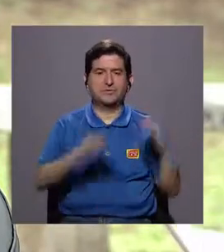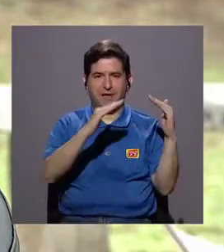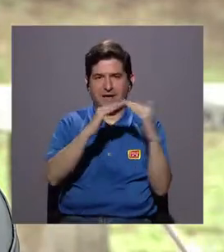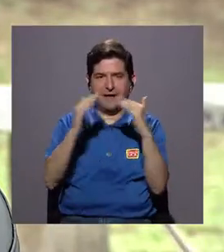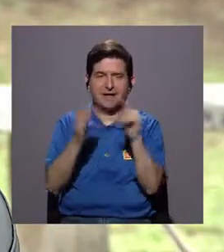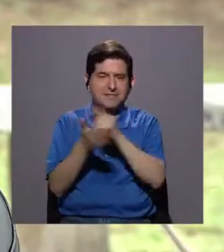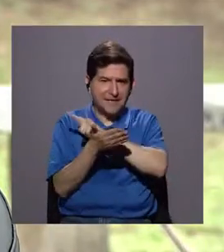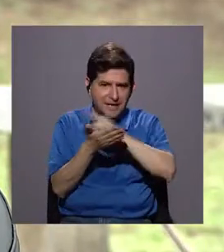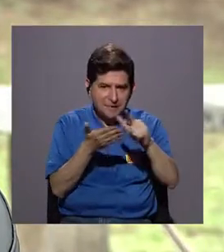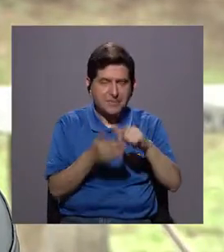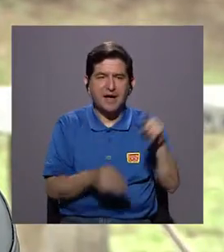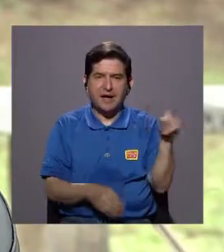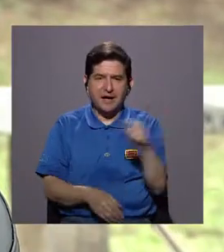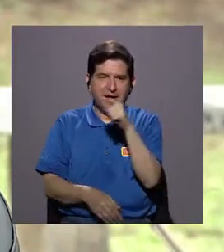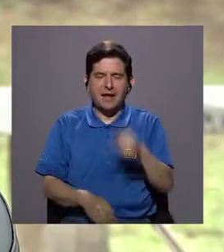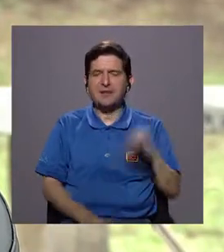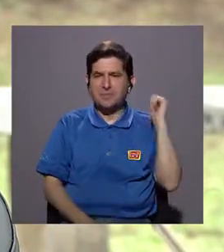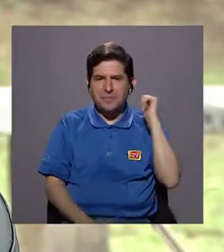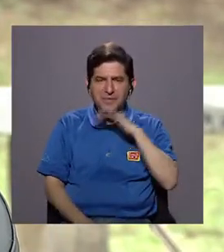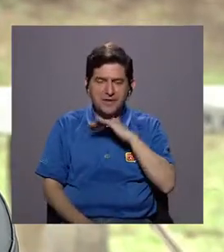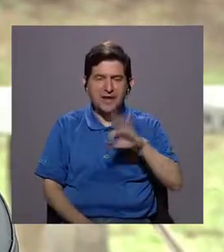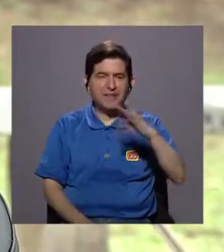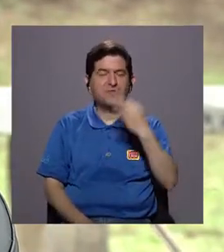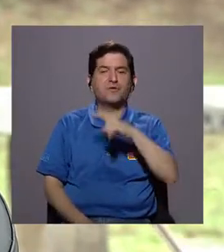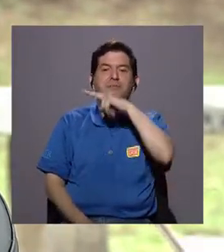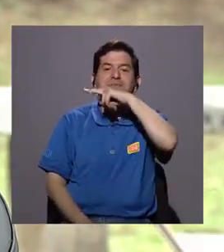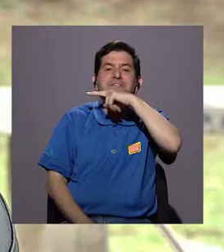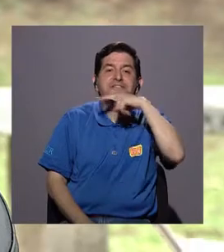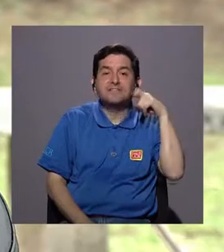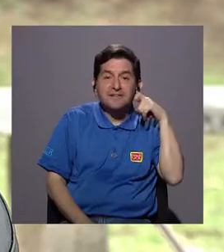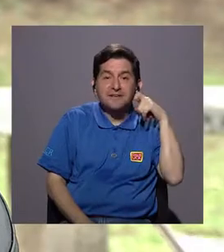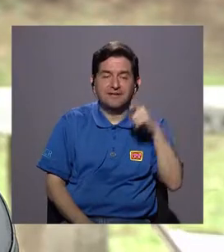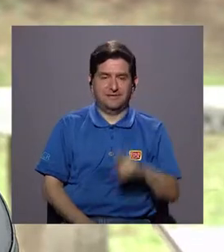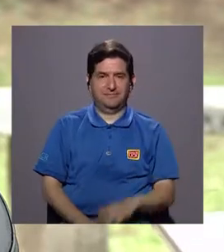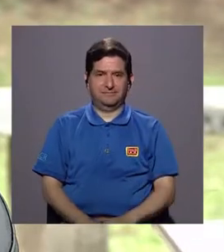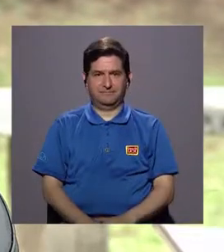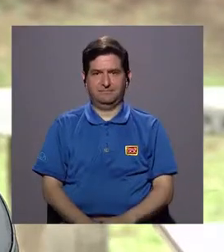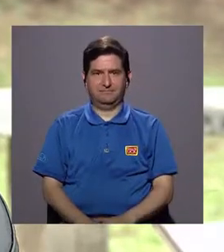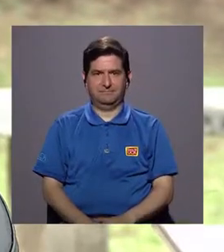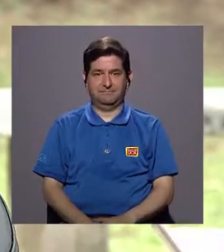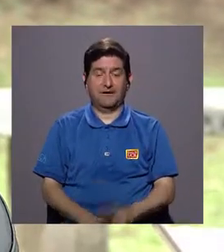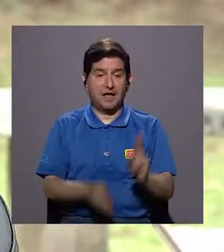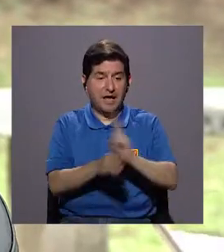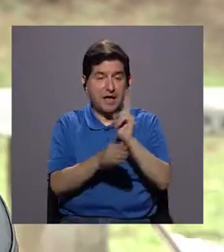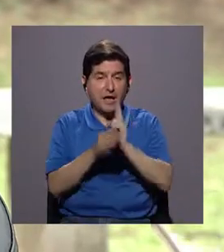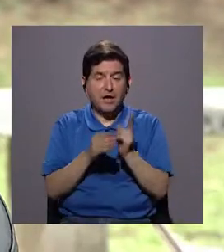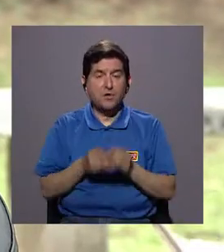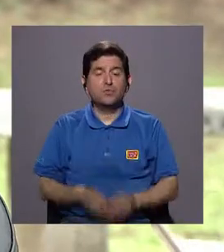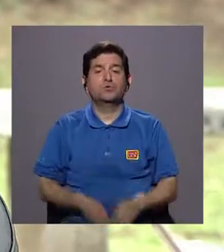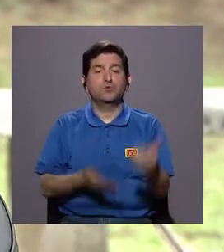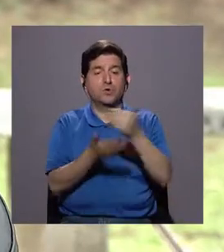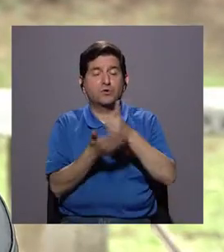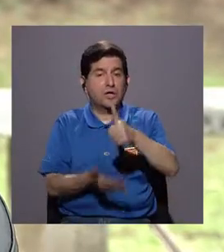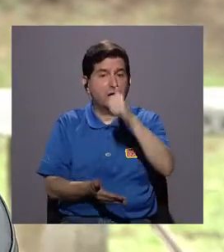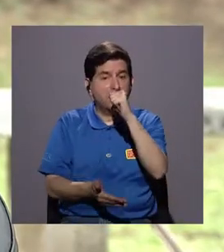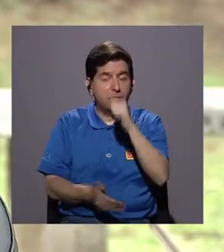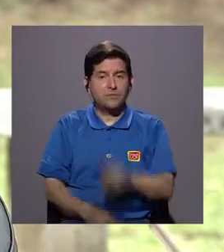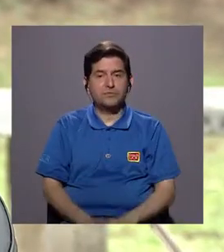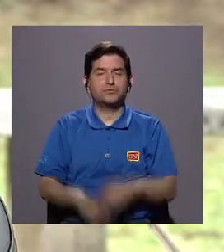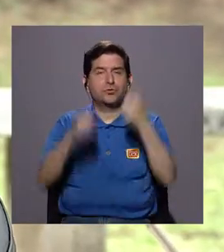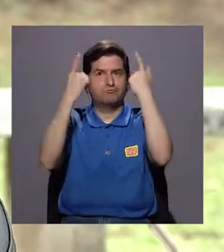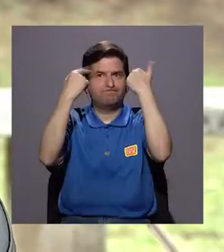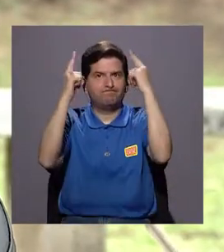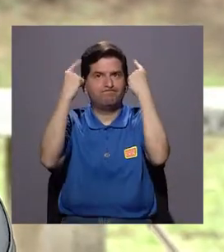Nuestros hogares, limpiar, remover la suciedad en seco, para que realmente el uso que le demos al recurso sea